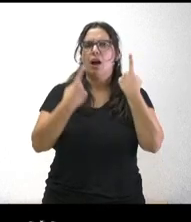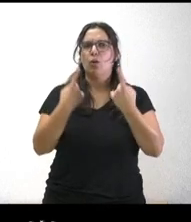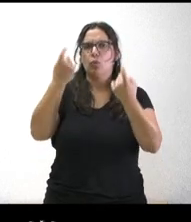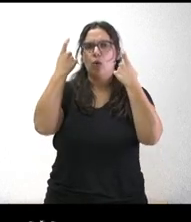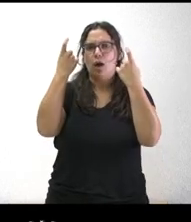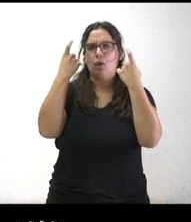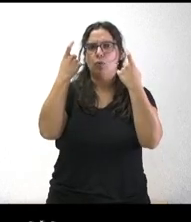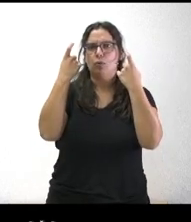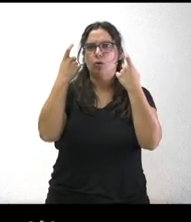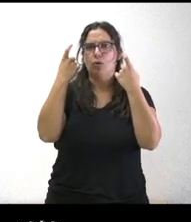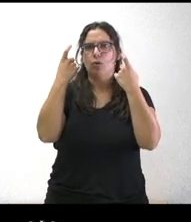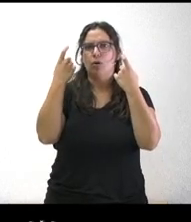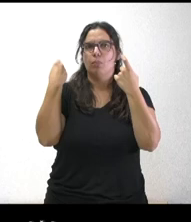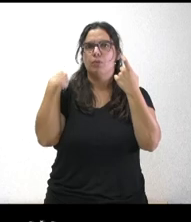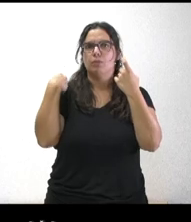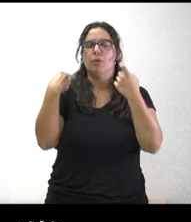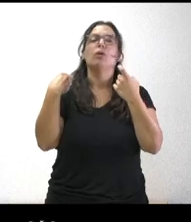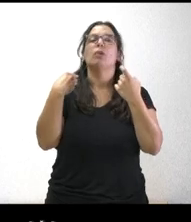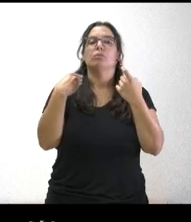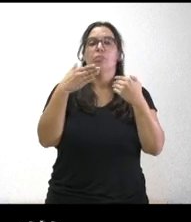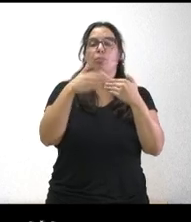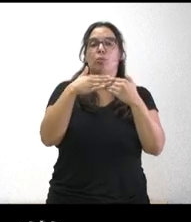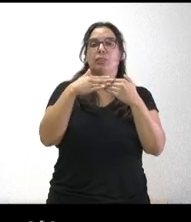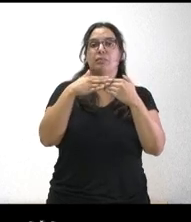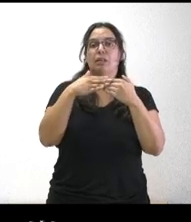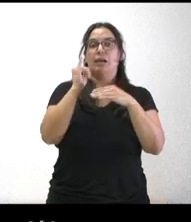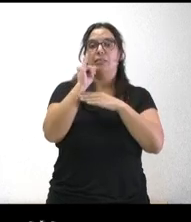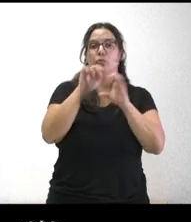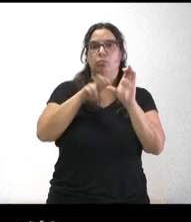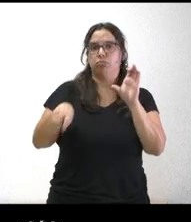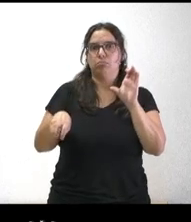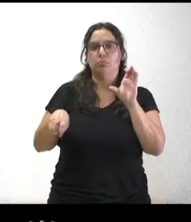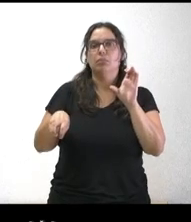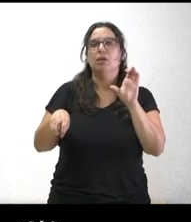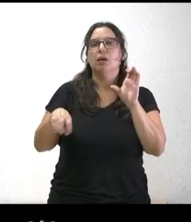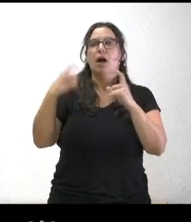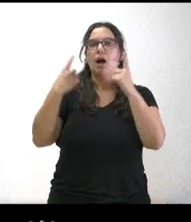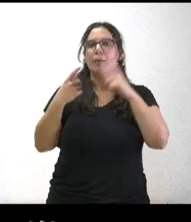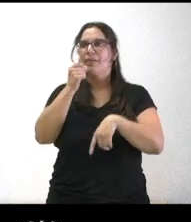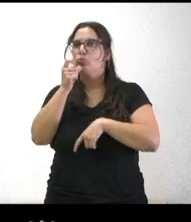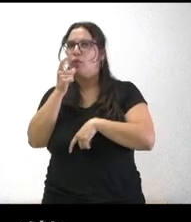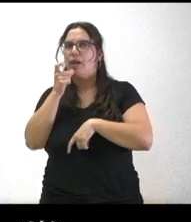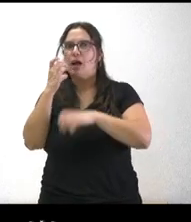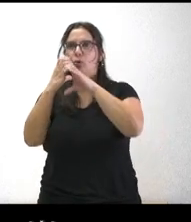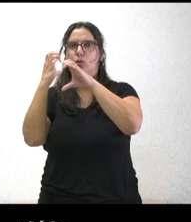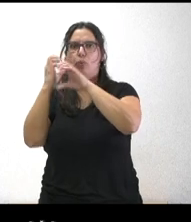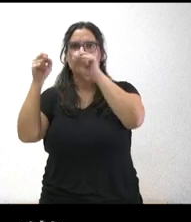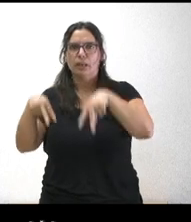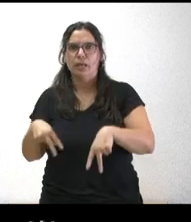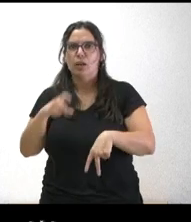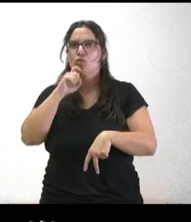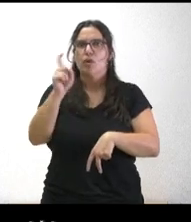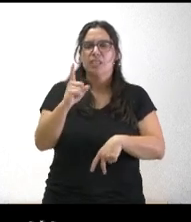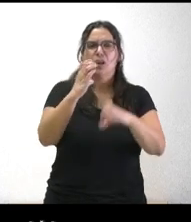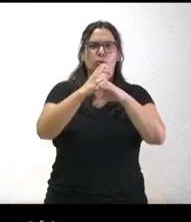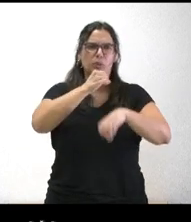puerta del instituto Ferrari los de Tudela de Doros han quejado de que a veces el bus no les trae a Valladolid no pasan no avisan que son autobuses muy